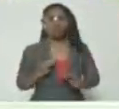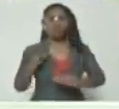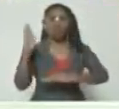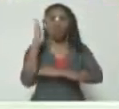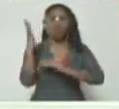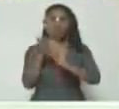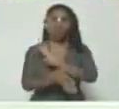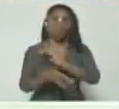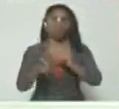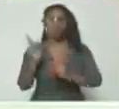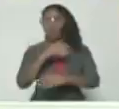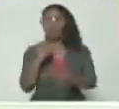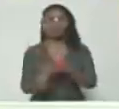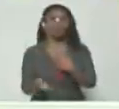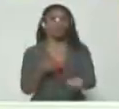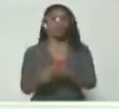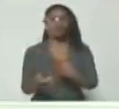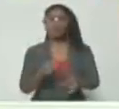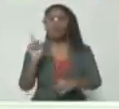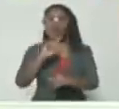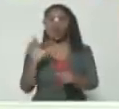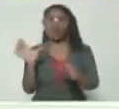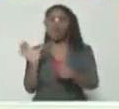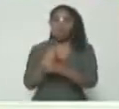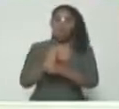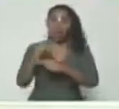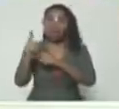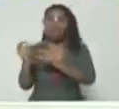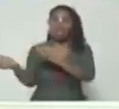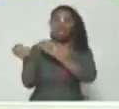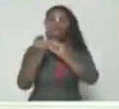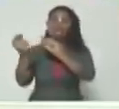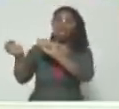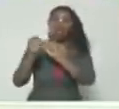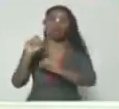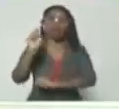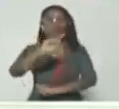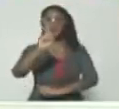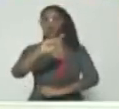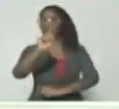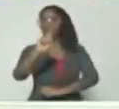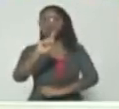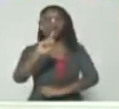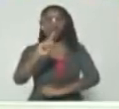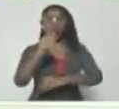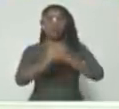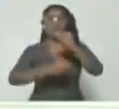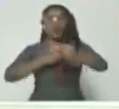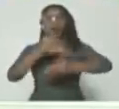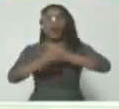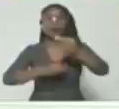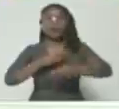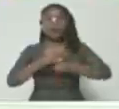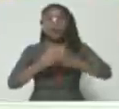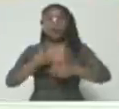No, no nos importa. No te enganches con los demonios, no te enganches con el odio. Vamos a engancharnos con el trabajo.